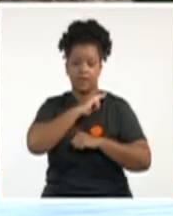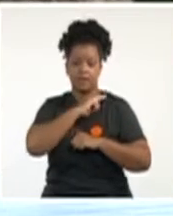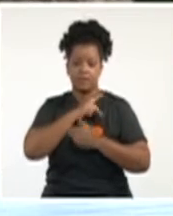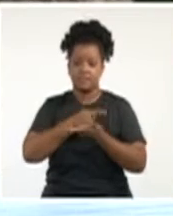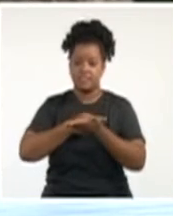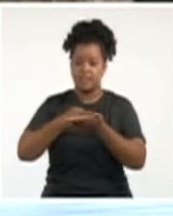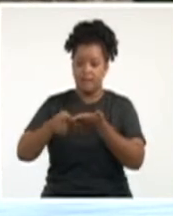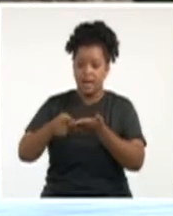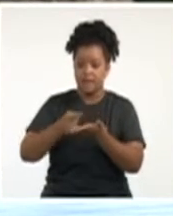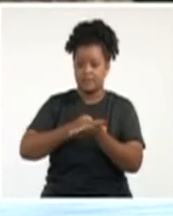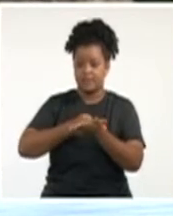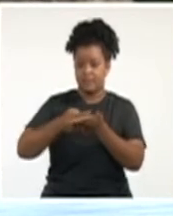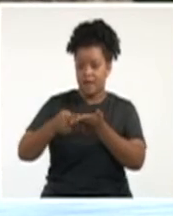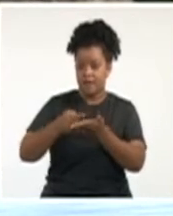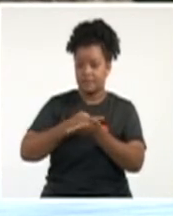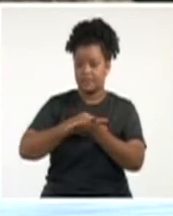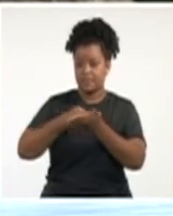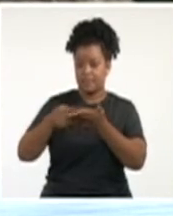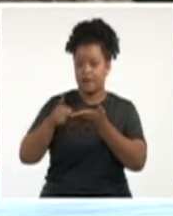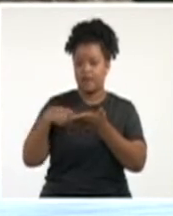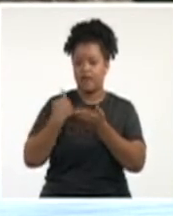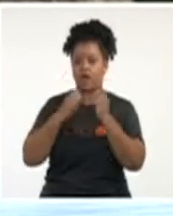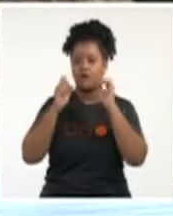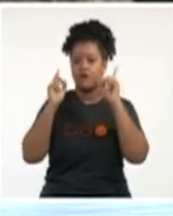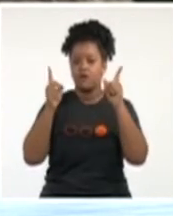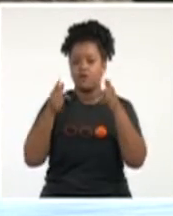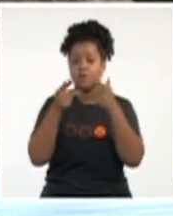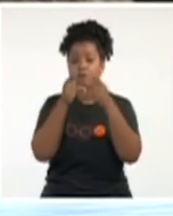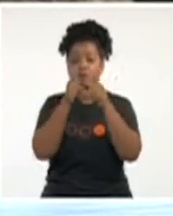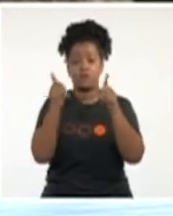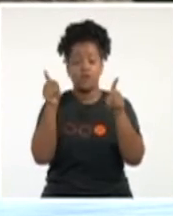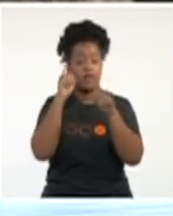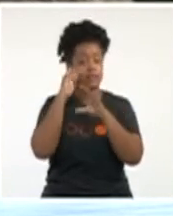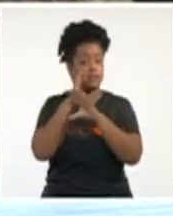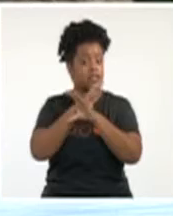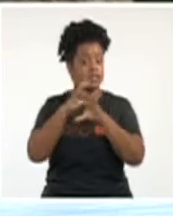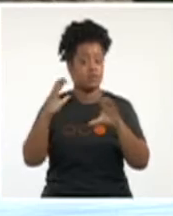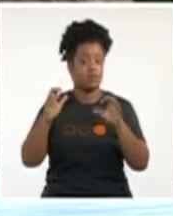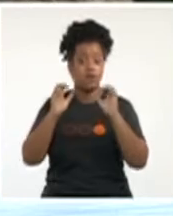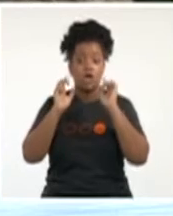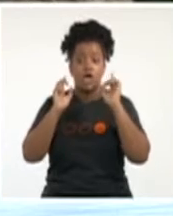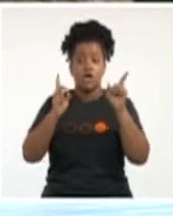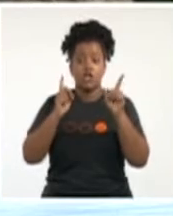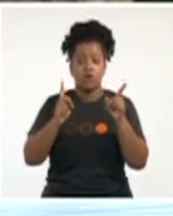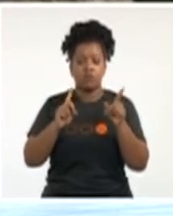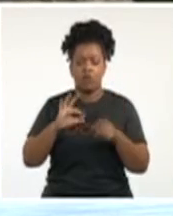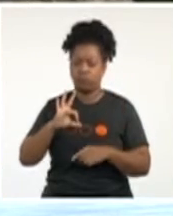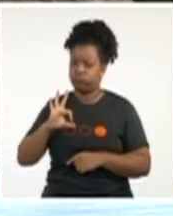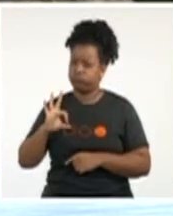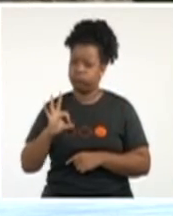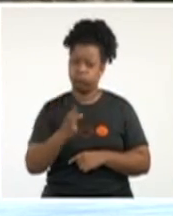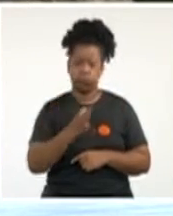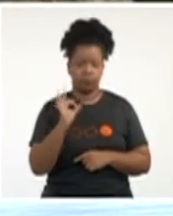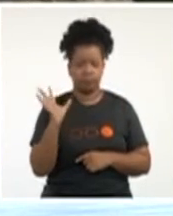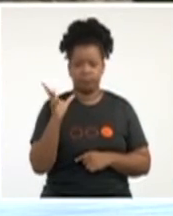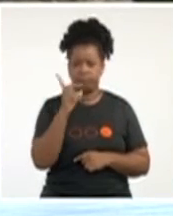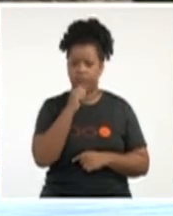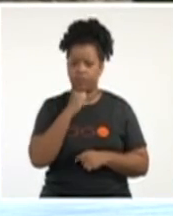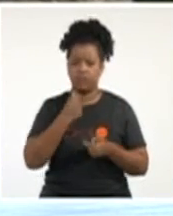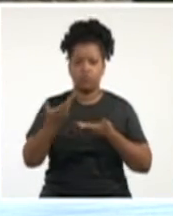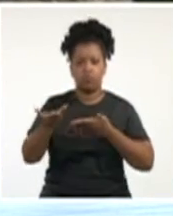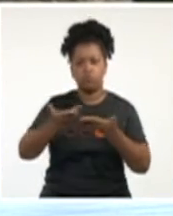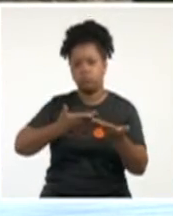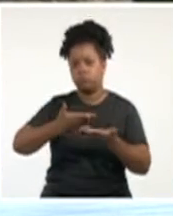con los expertos y los científicos, reuniones que ha sido una experiencia para nosotros, vaya, increíble. Ahí no hay